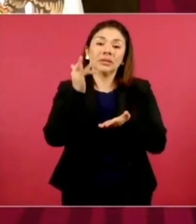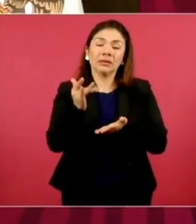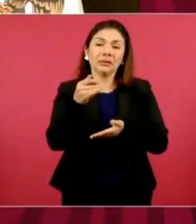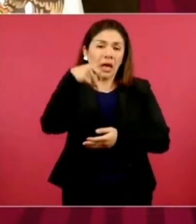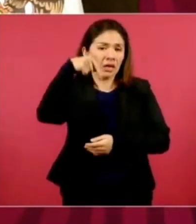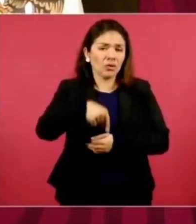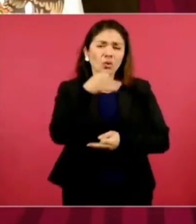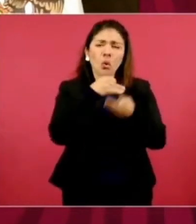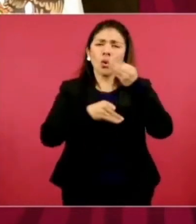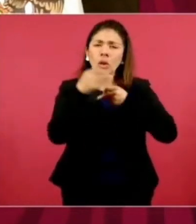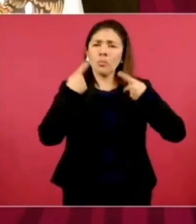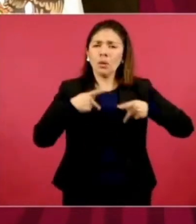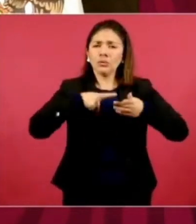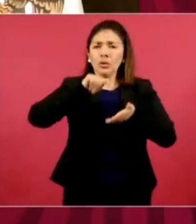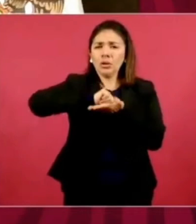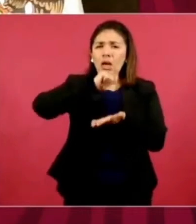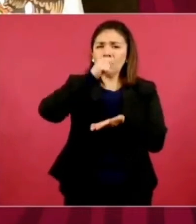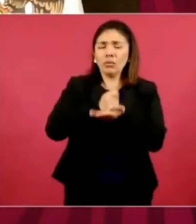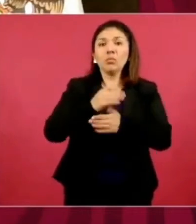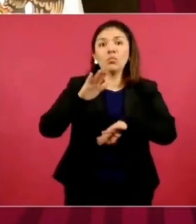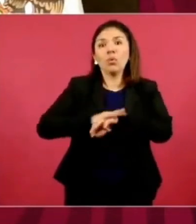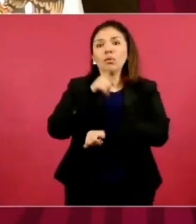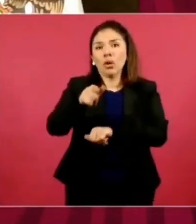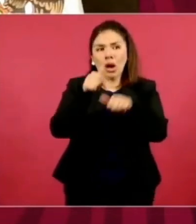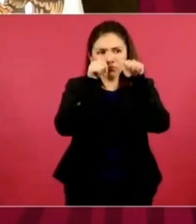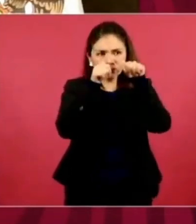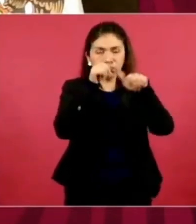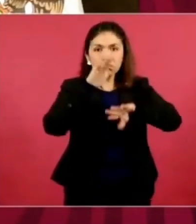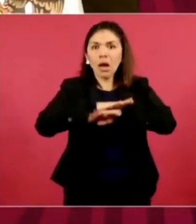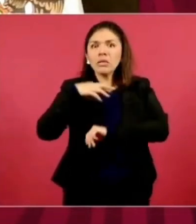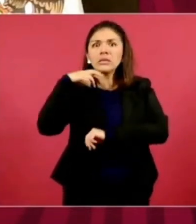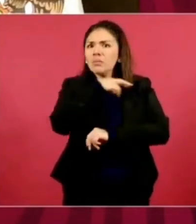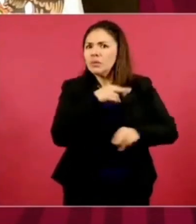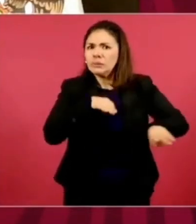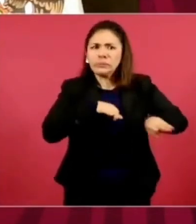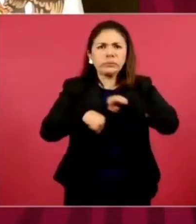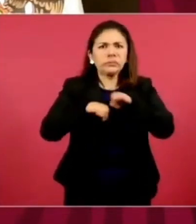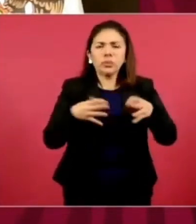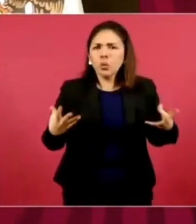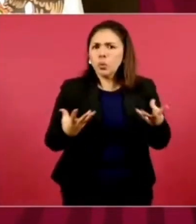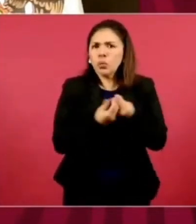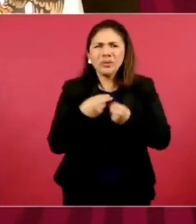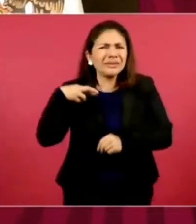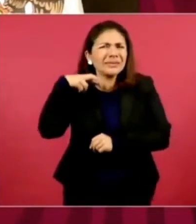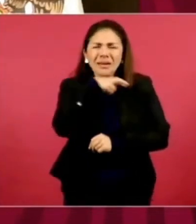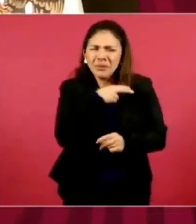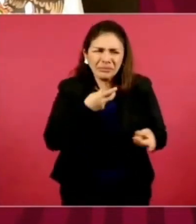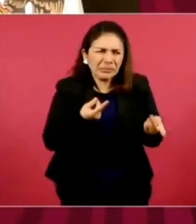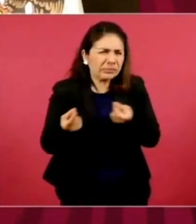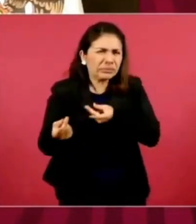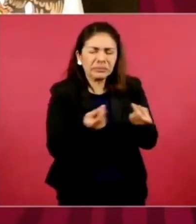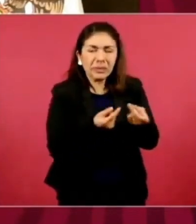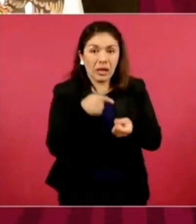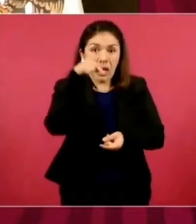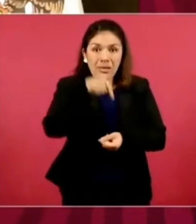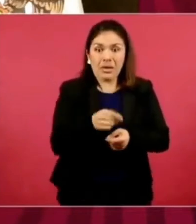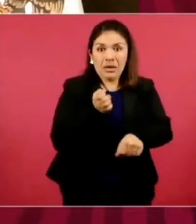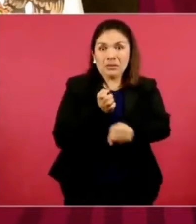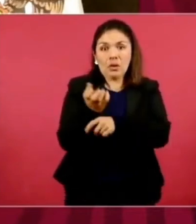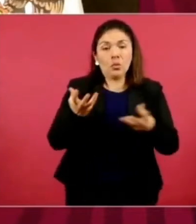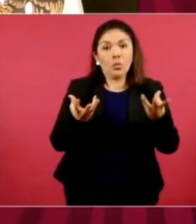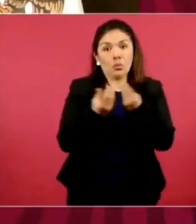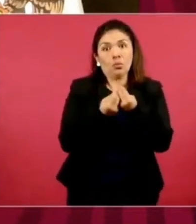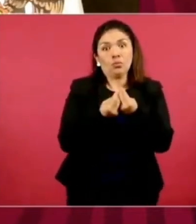de todos los tamaulipecos por la atención pronta y el trabajo conjunto que se hace con esta entidad de las